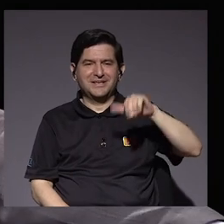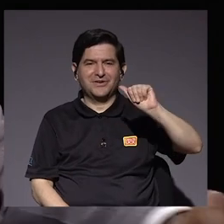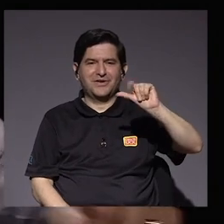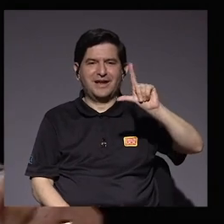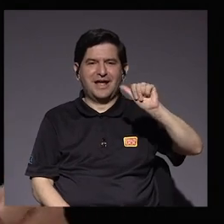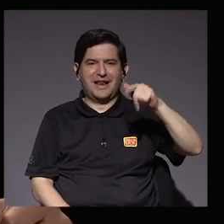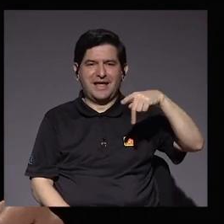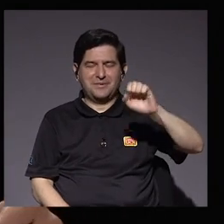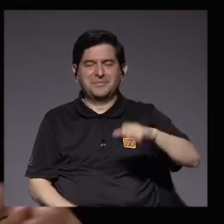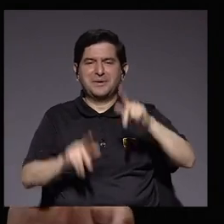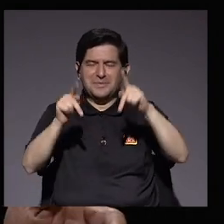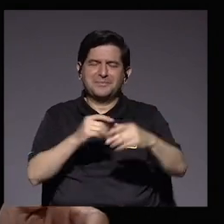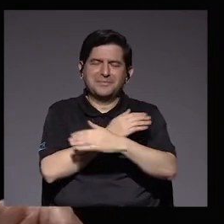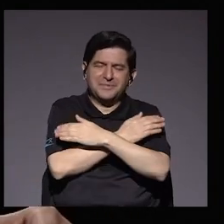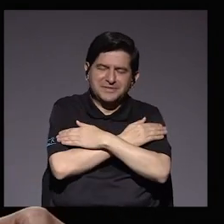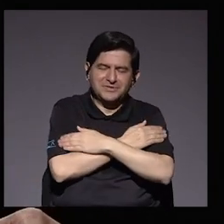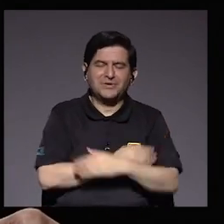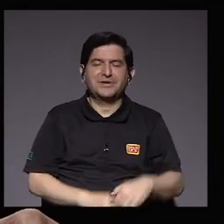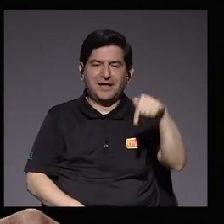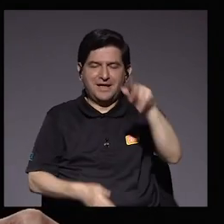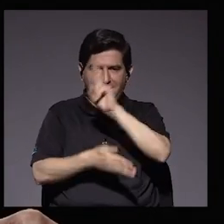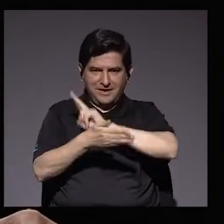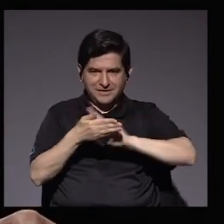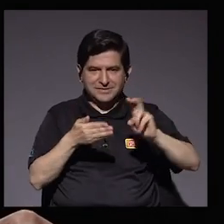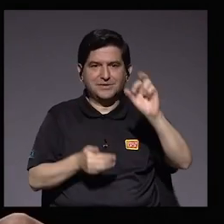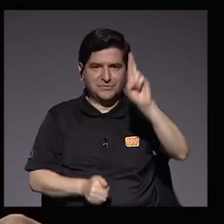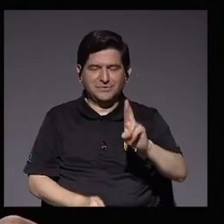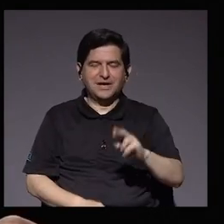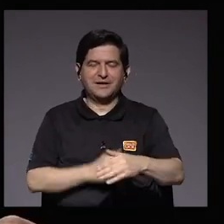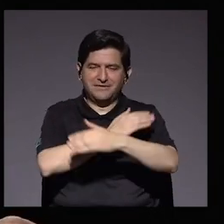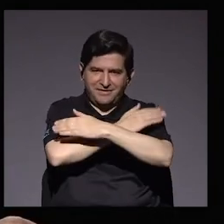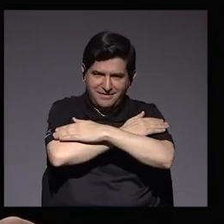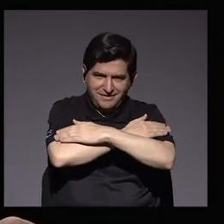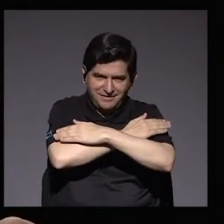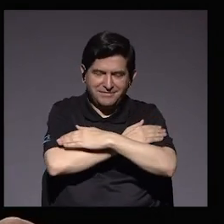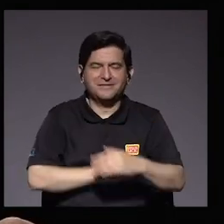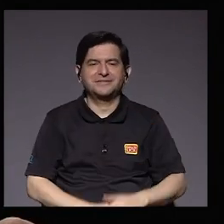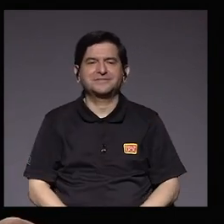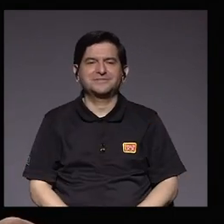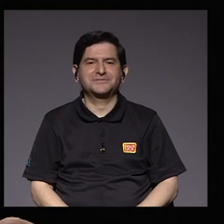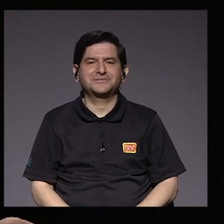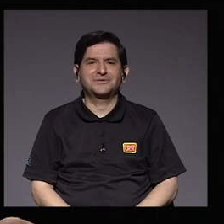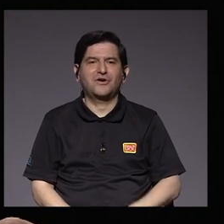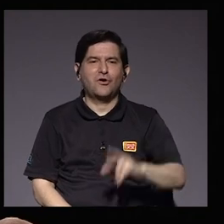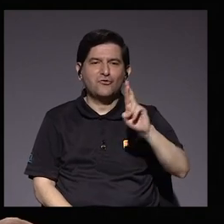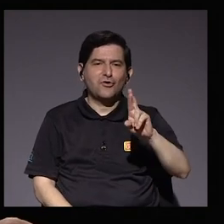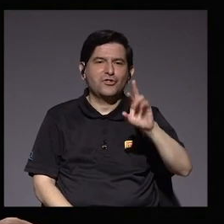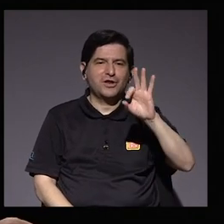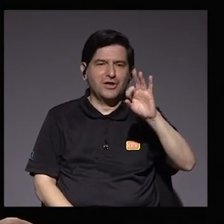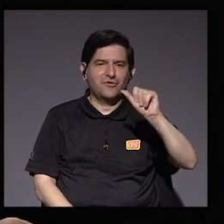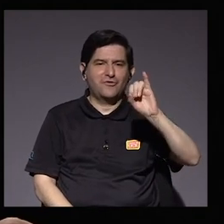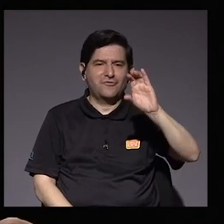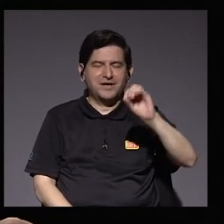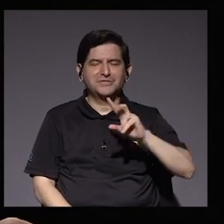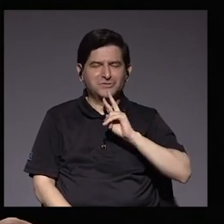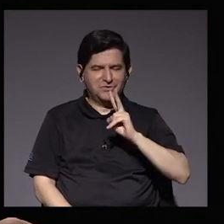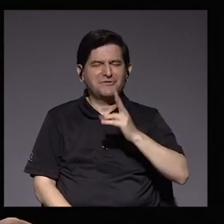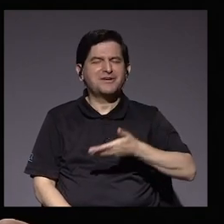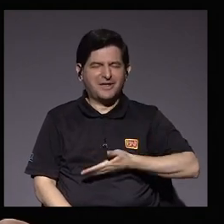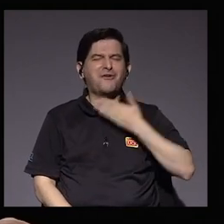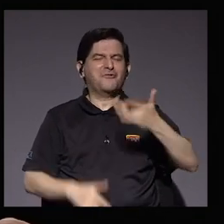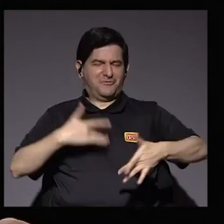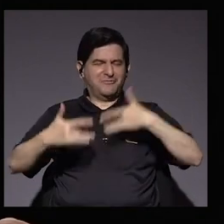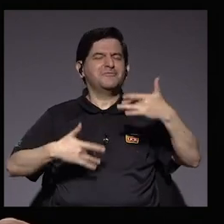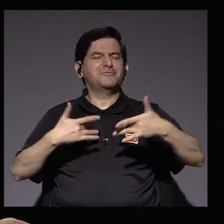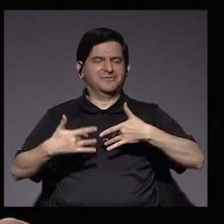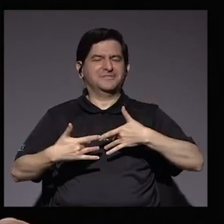personalidad muy querida. Un abrazo de parte de esta Universidad de Costa Rica. Don Rodrigo, fácil, estaría muy orgulloso definitivamente.